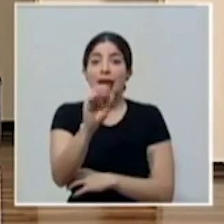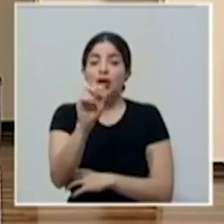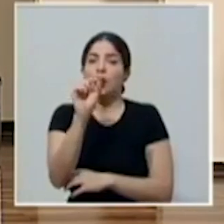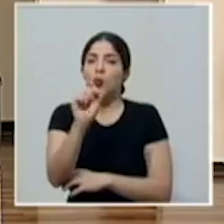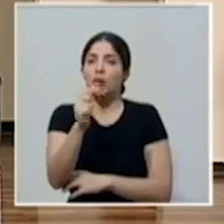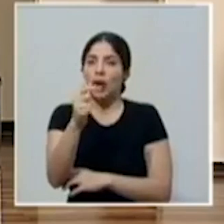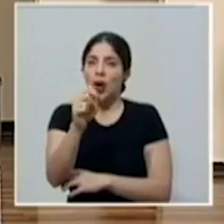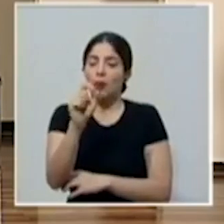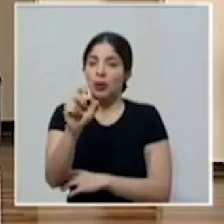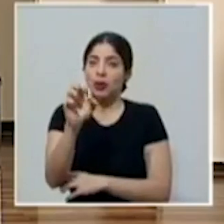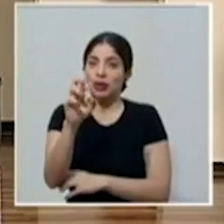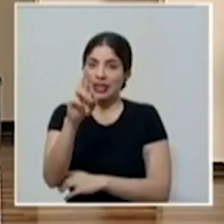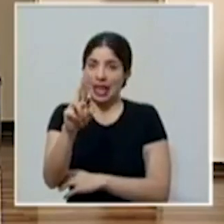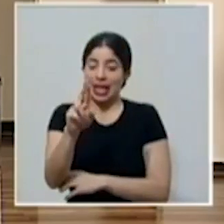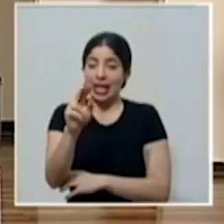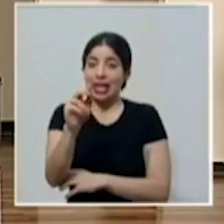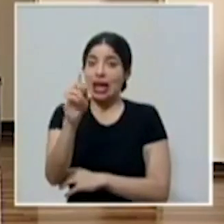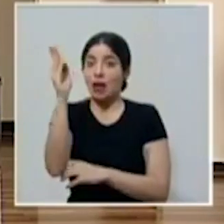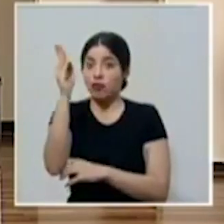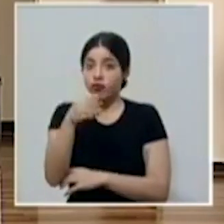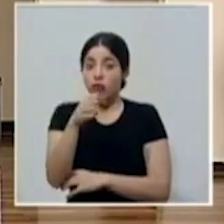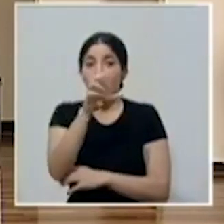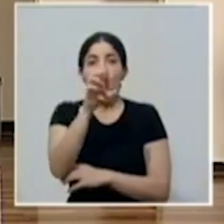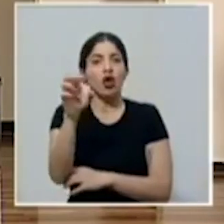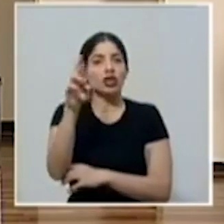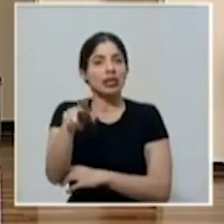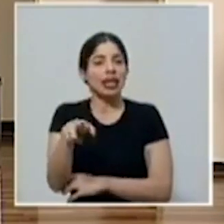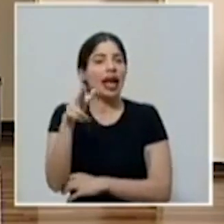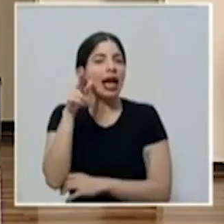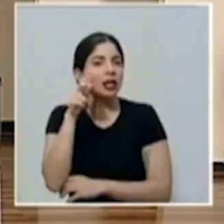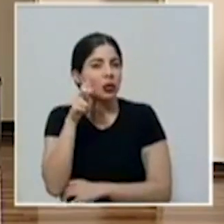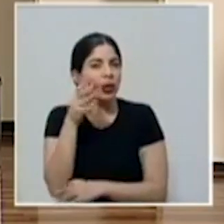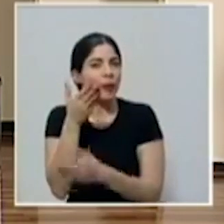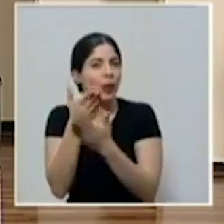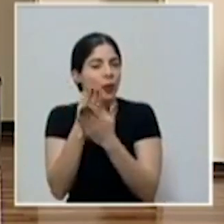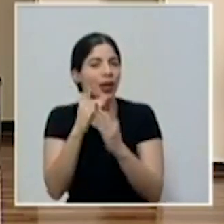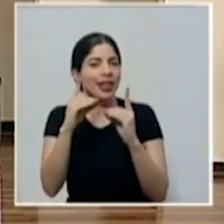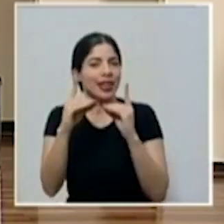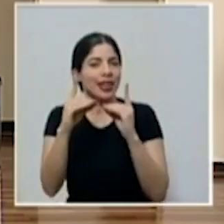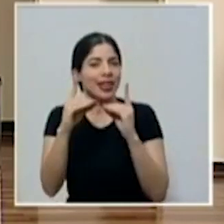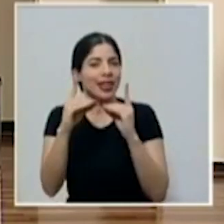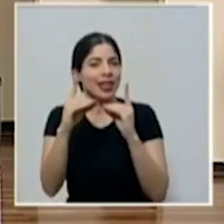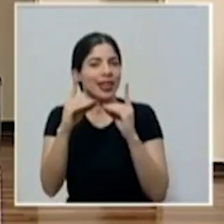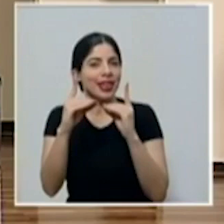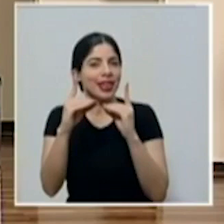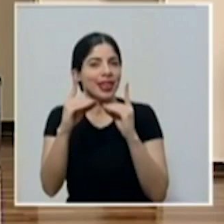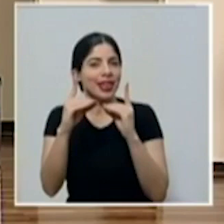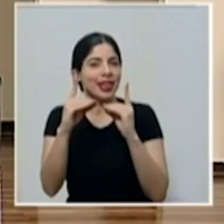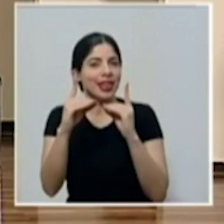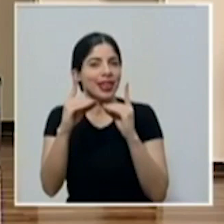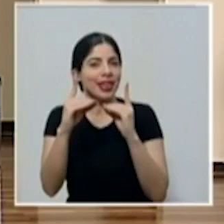punto CR barra inclinada Costa Rica escucha, propone y dialoga. Muy buenas. Gracias.